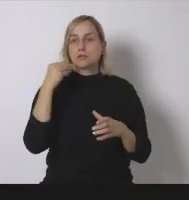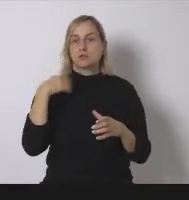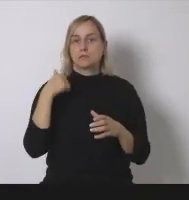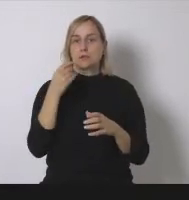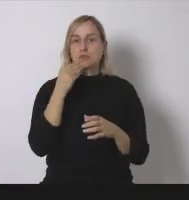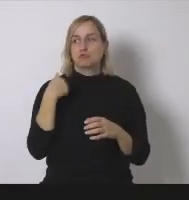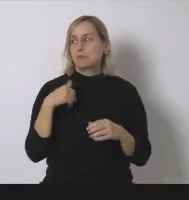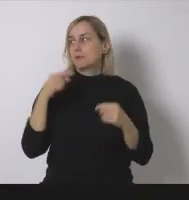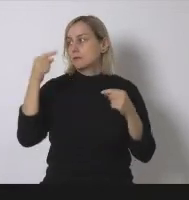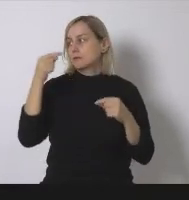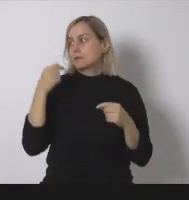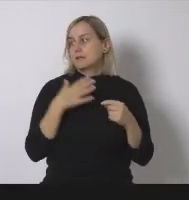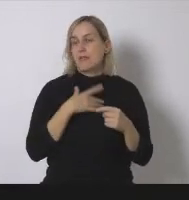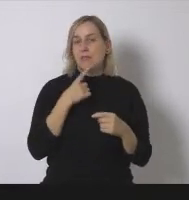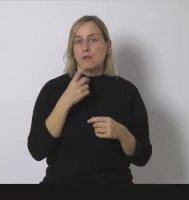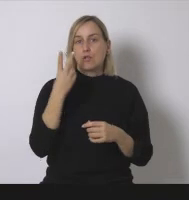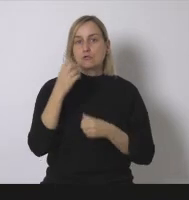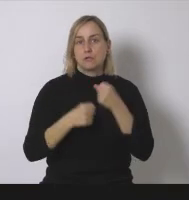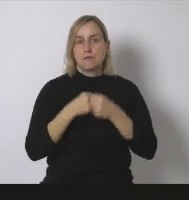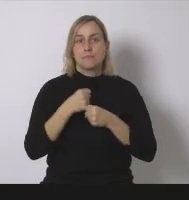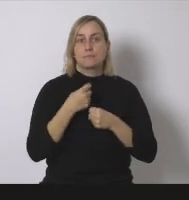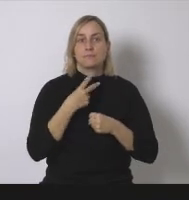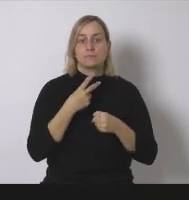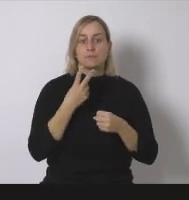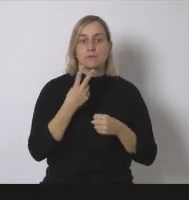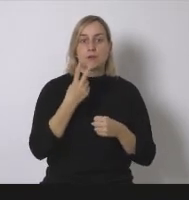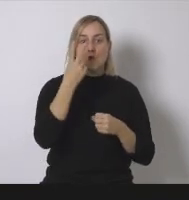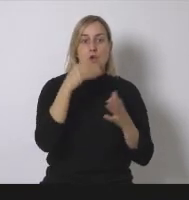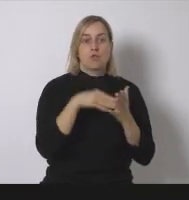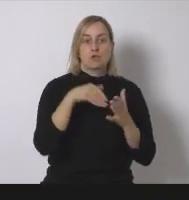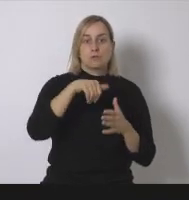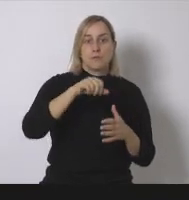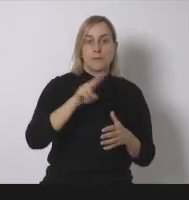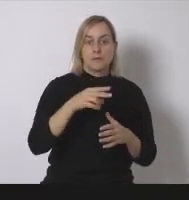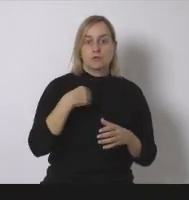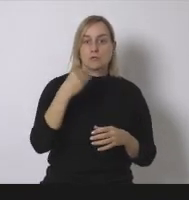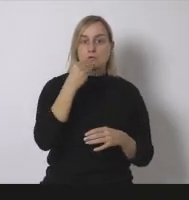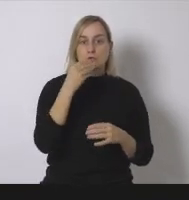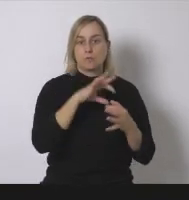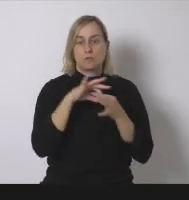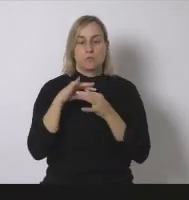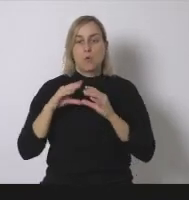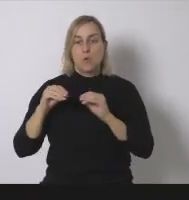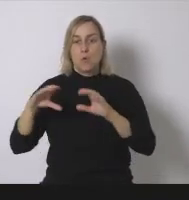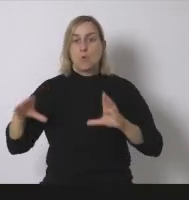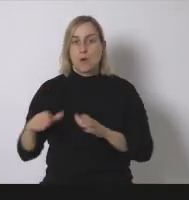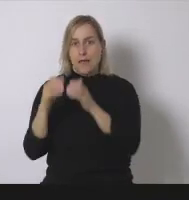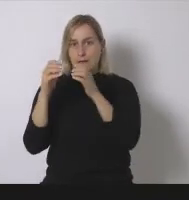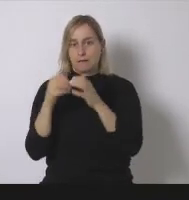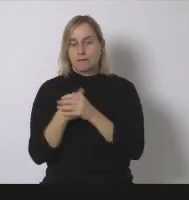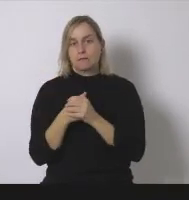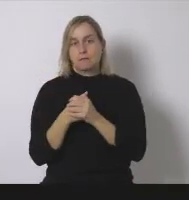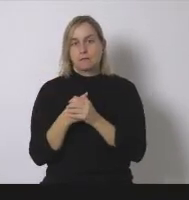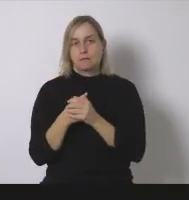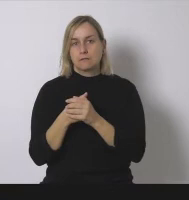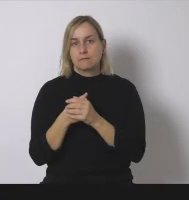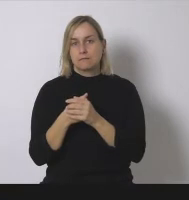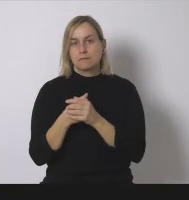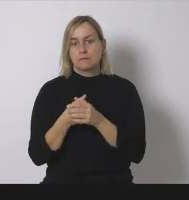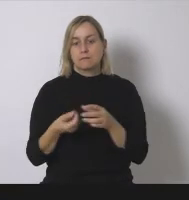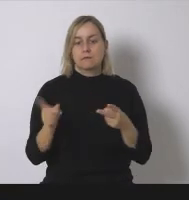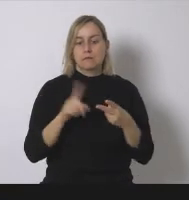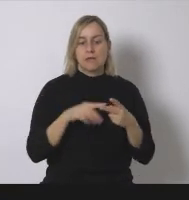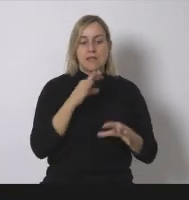megavatios hora que se consumen en Cataluña son nucleares y además entre el ciclo combinado y la cogeneración y residuos que